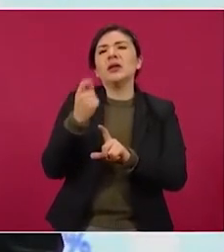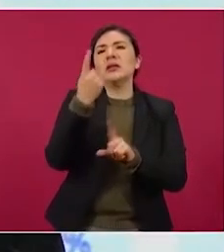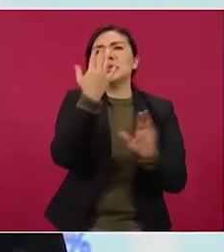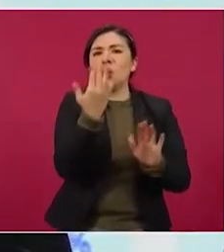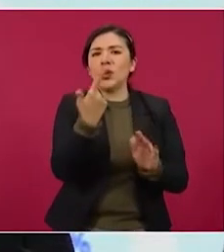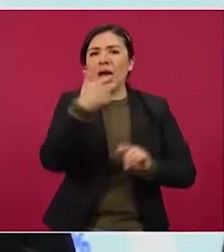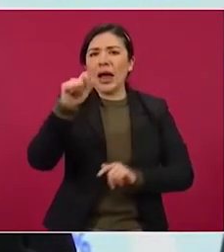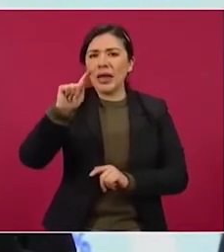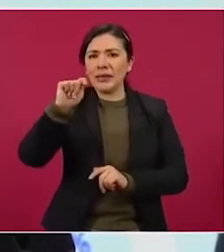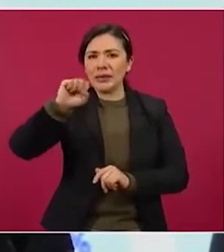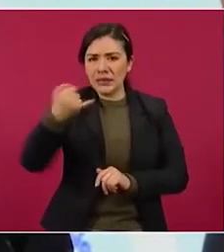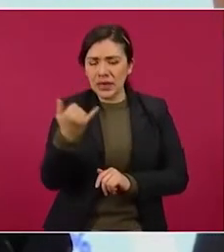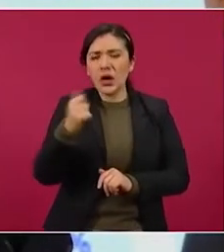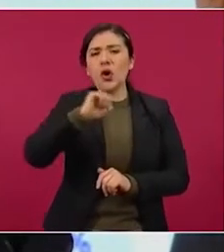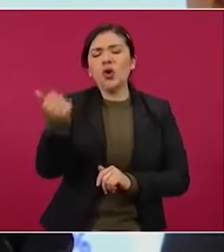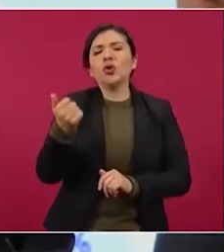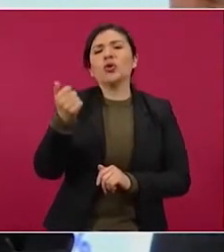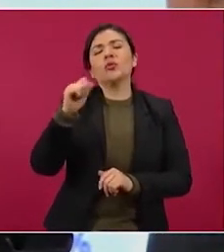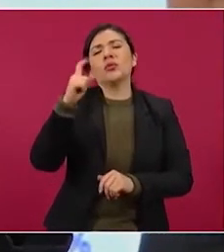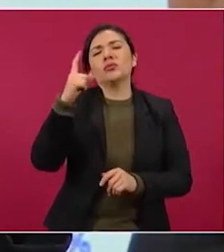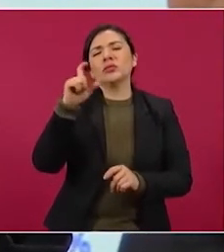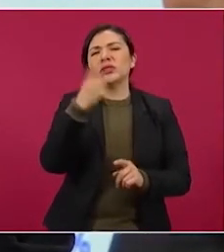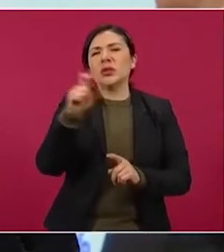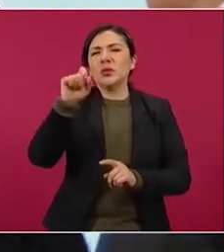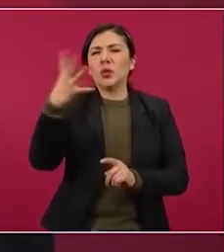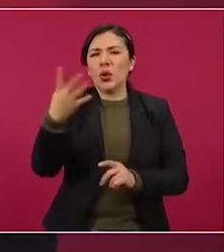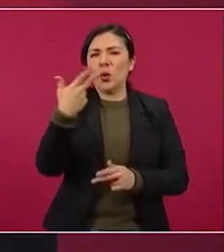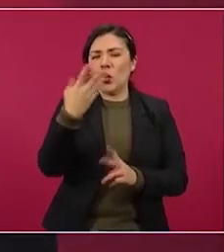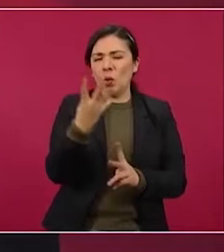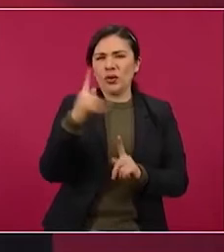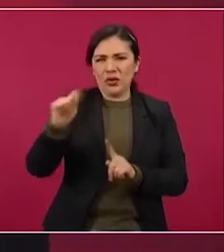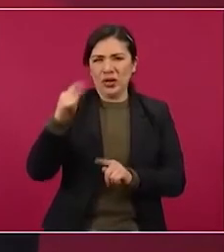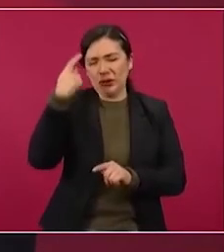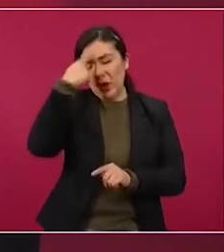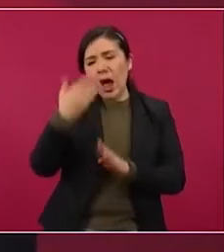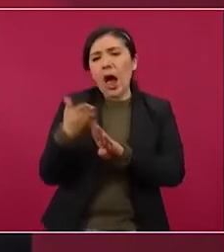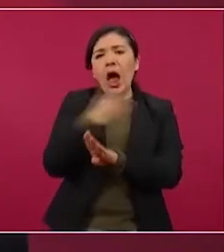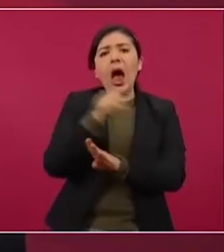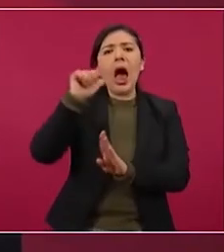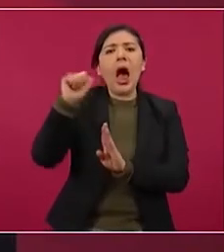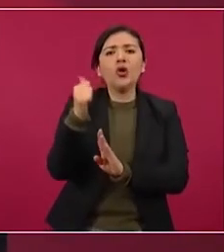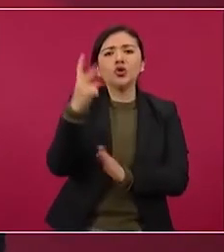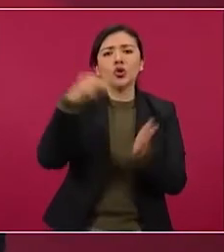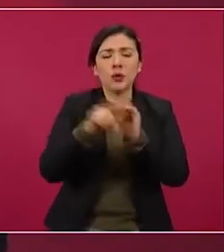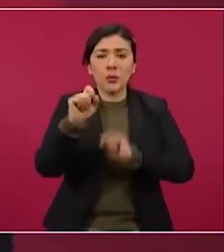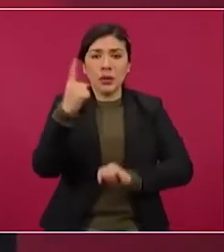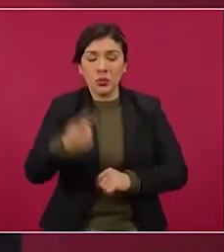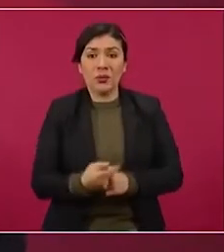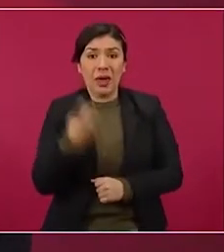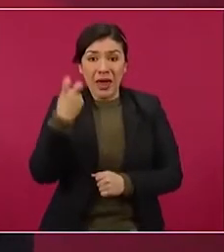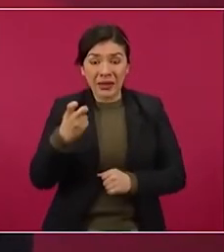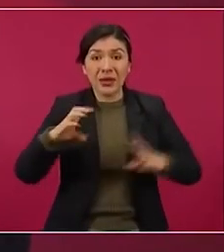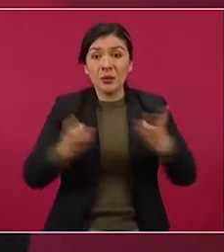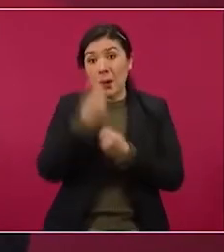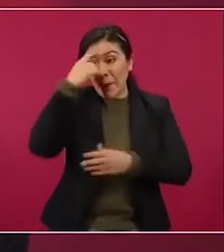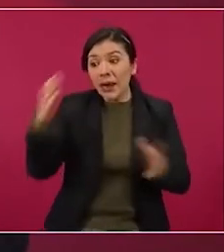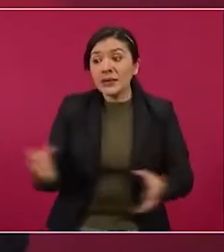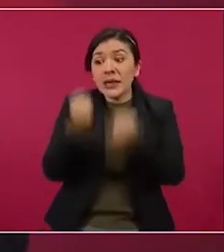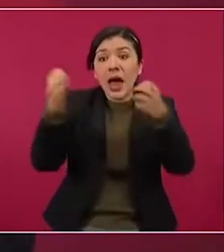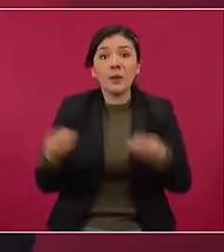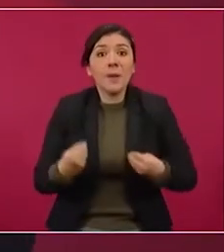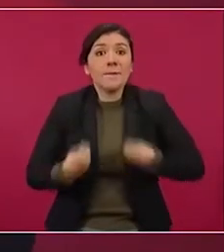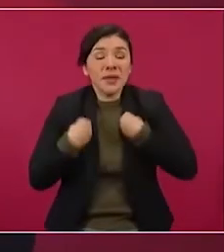en agosto del 2021. En suma, además de salvar vidas en riesgo por la COVID-19,